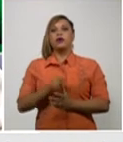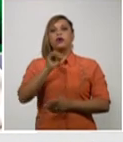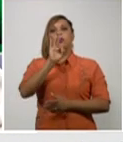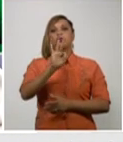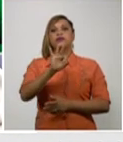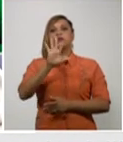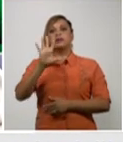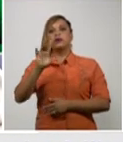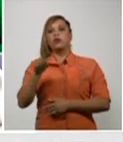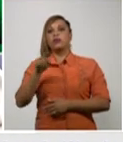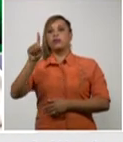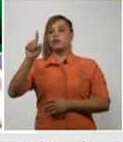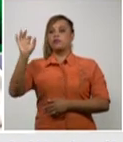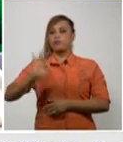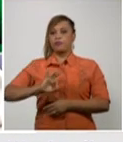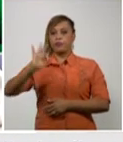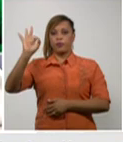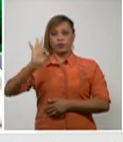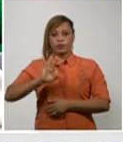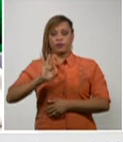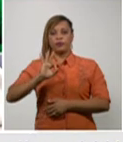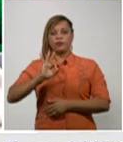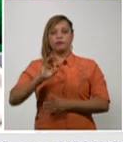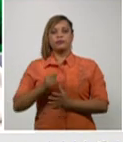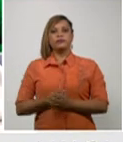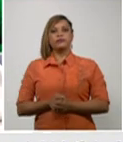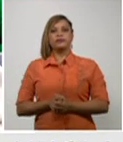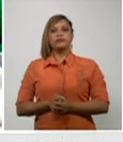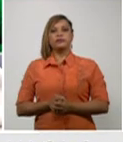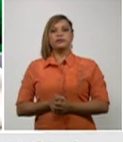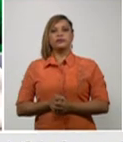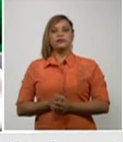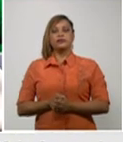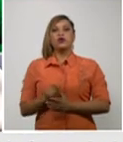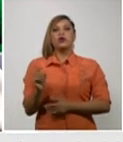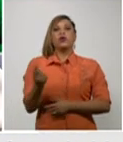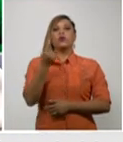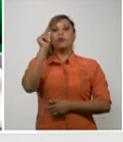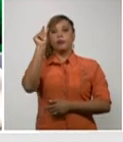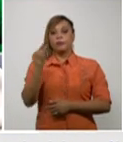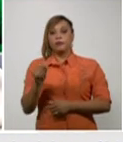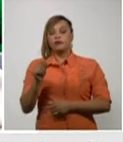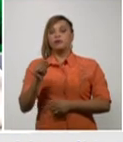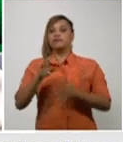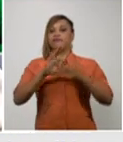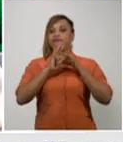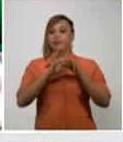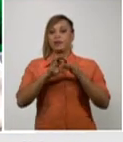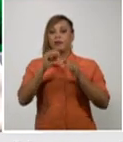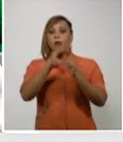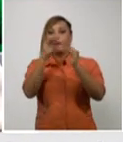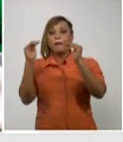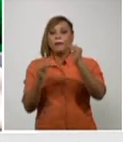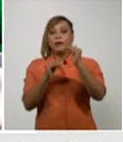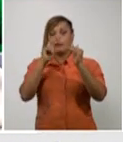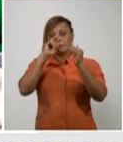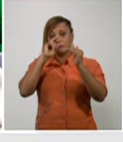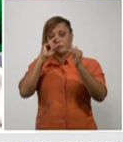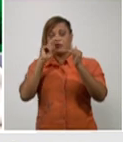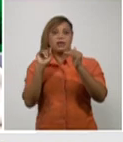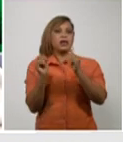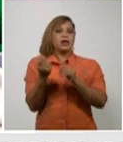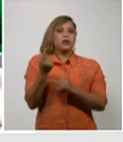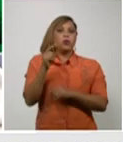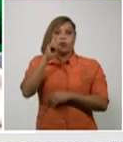y se reporta un grave de un mes de edad que además es un paciente pacientico